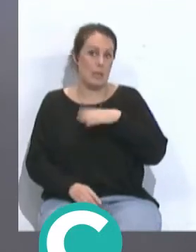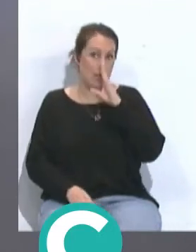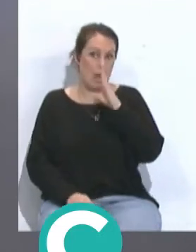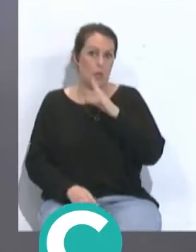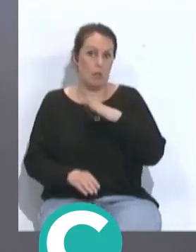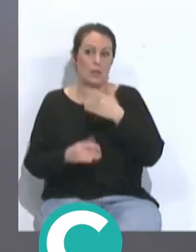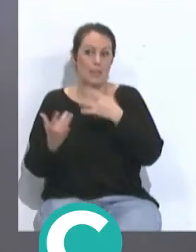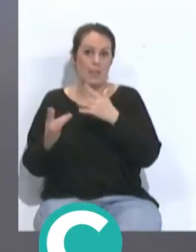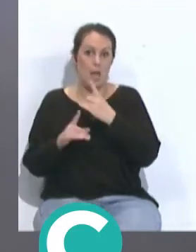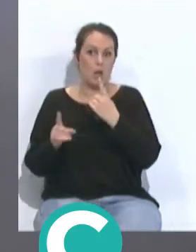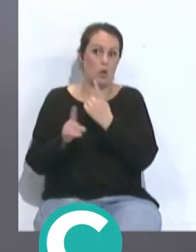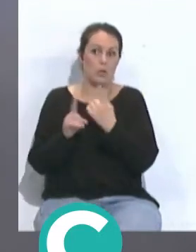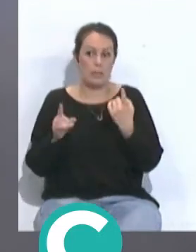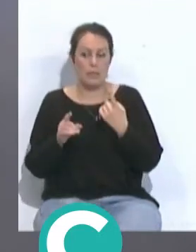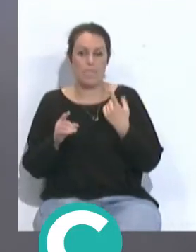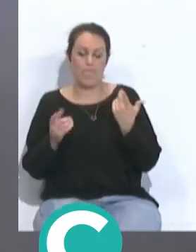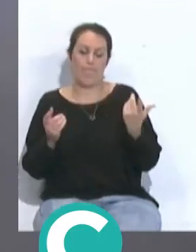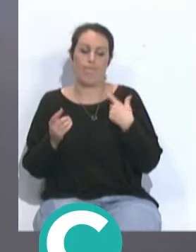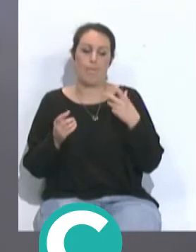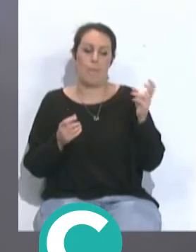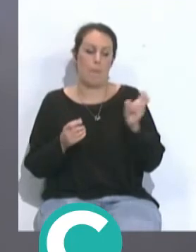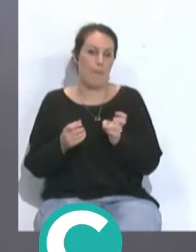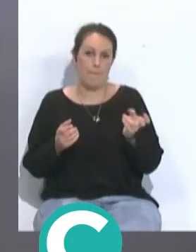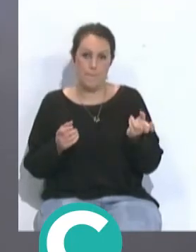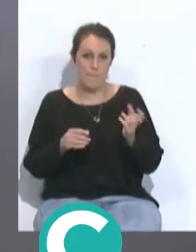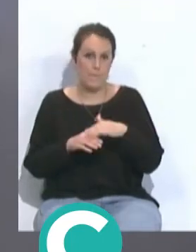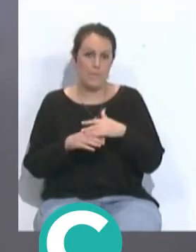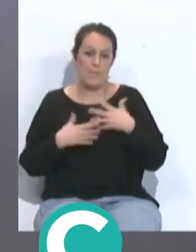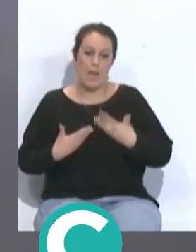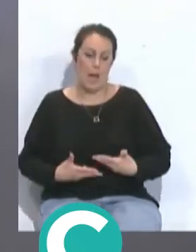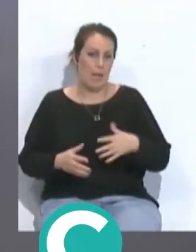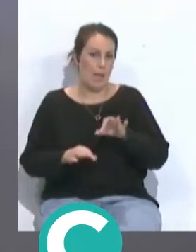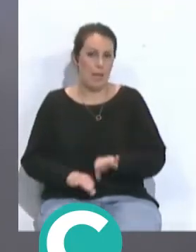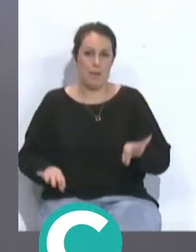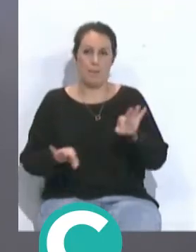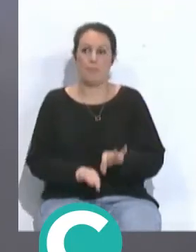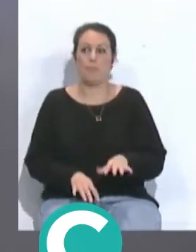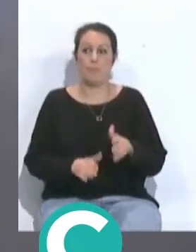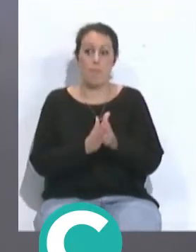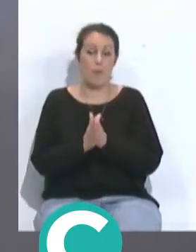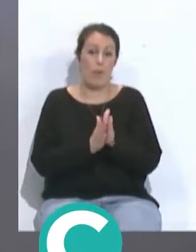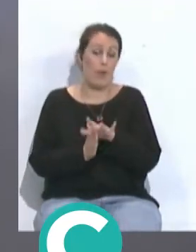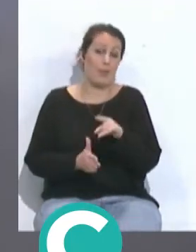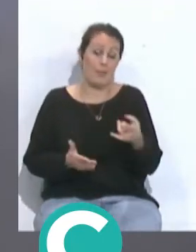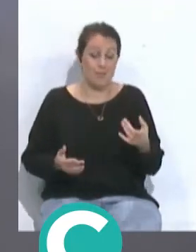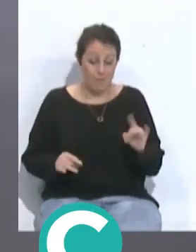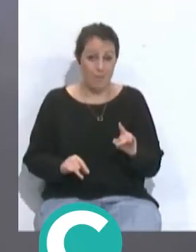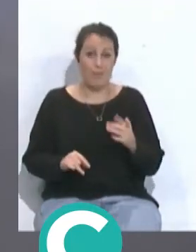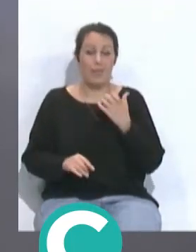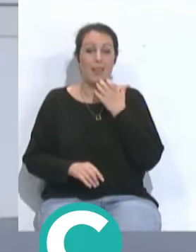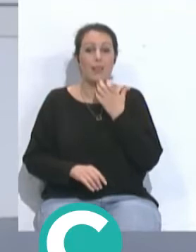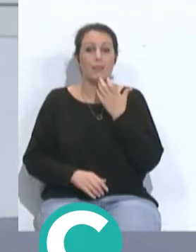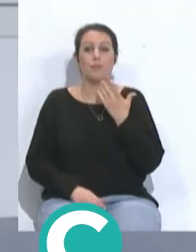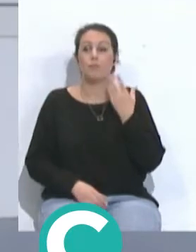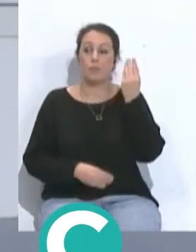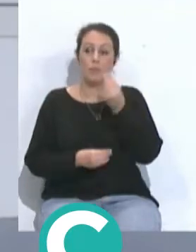Fútbol Club o sea que no creo que vengan aquí ni mucho menos relajados motivación extra sobre todo si ya de por